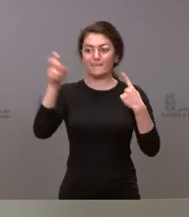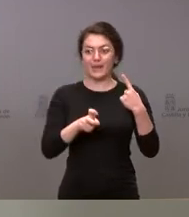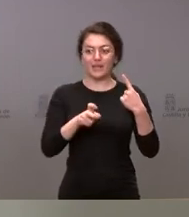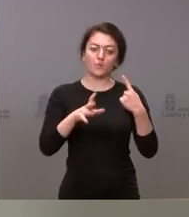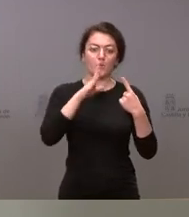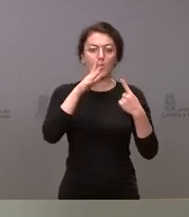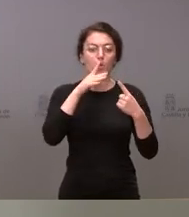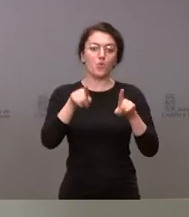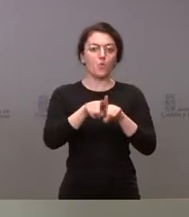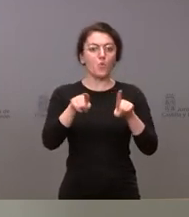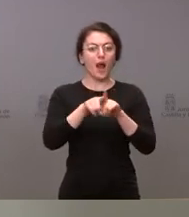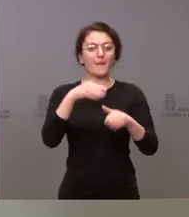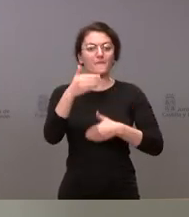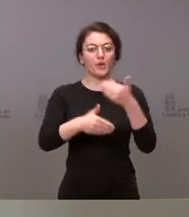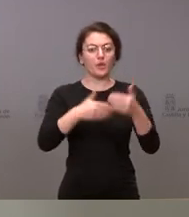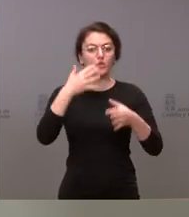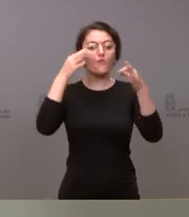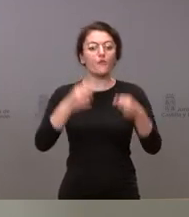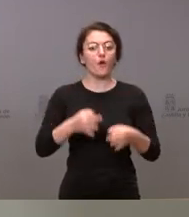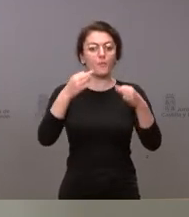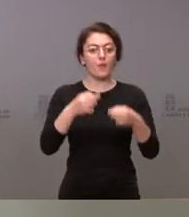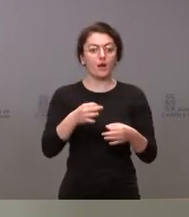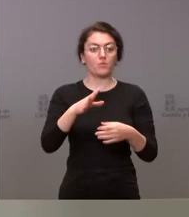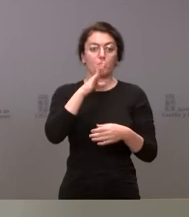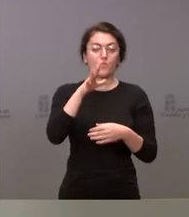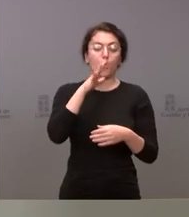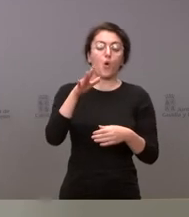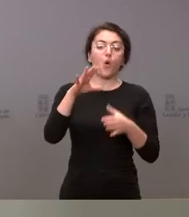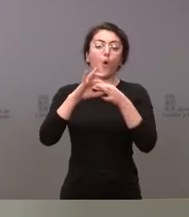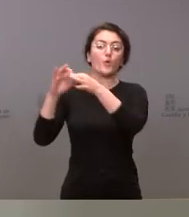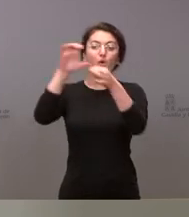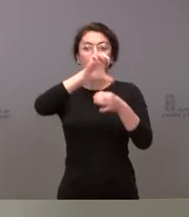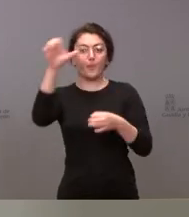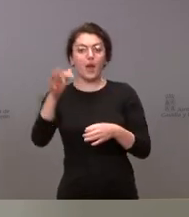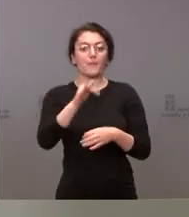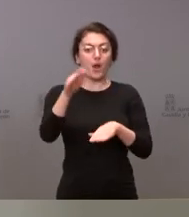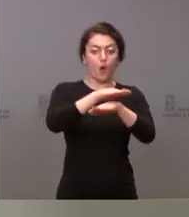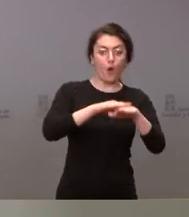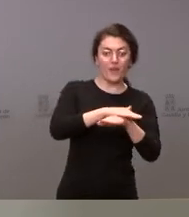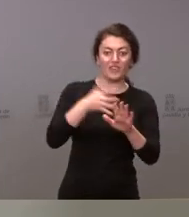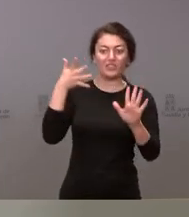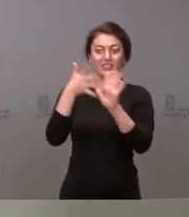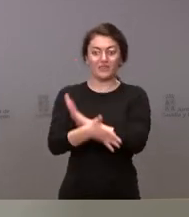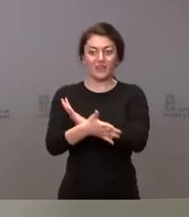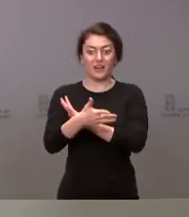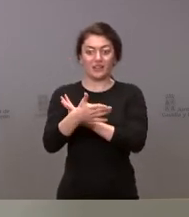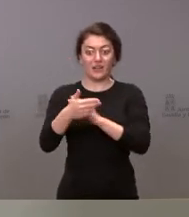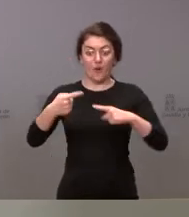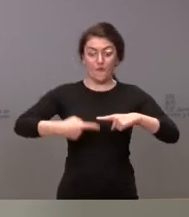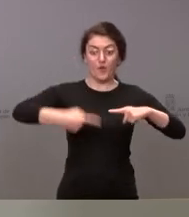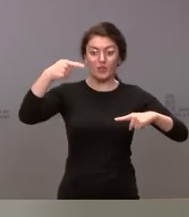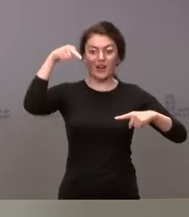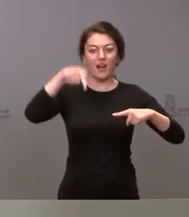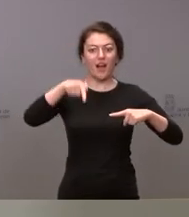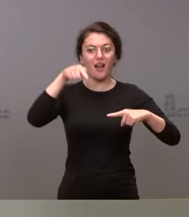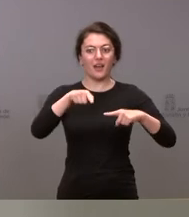por tanto, a través de los instrumentos establecidos por la Unión Europea y por el Gobierno de España y, por tanto, que en frontera se pueda identificar su carácter de refugiado